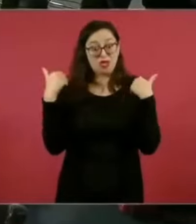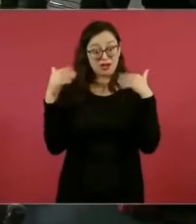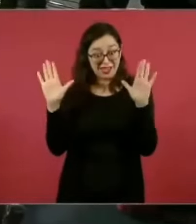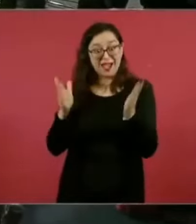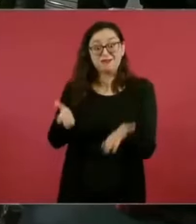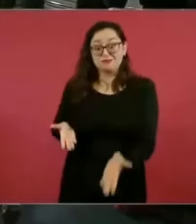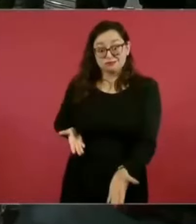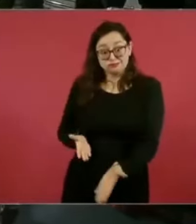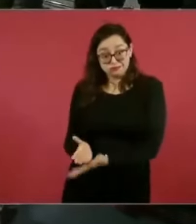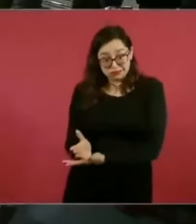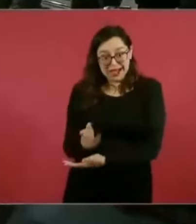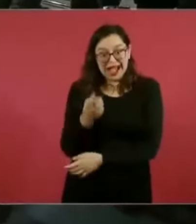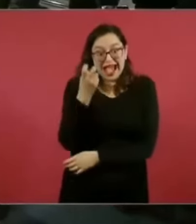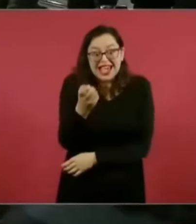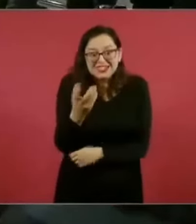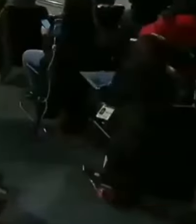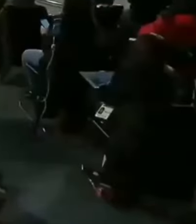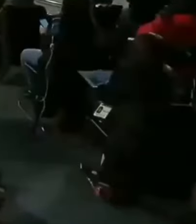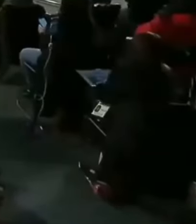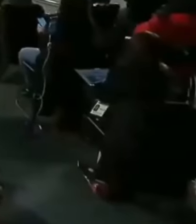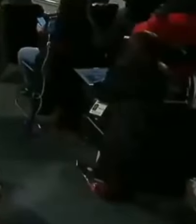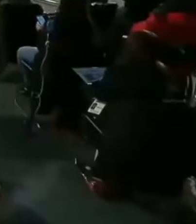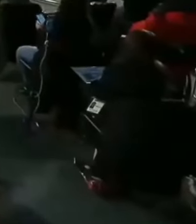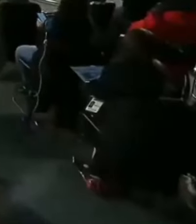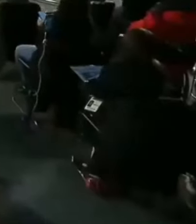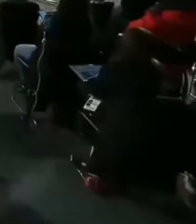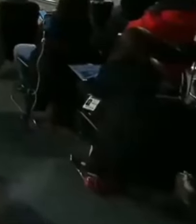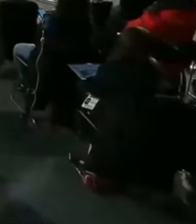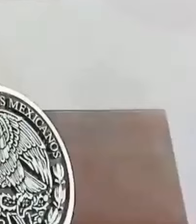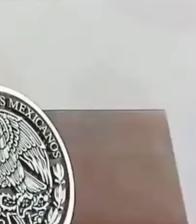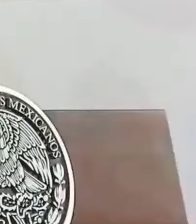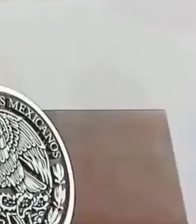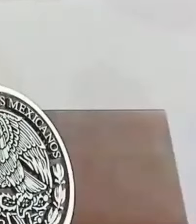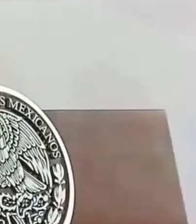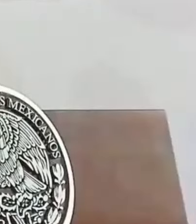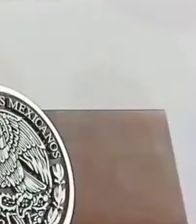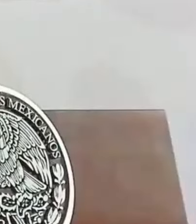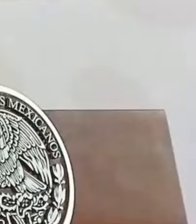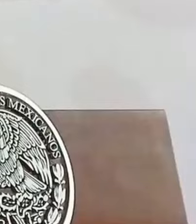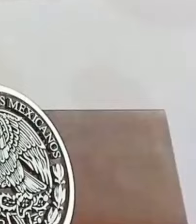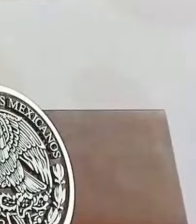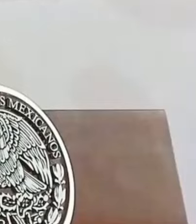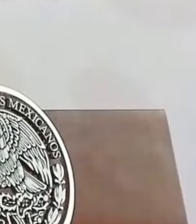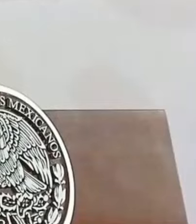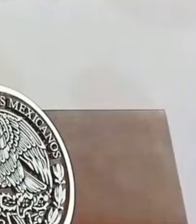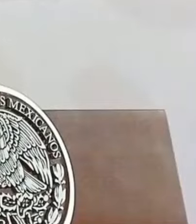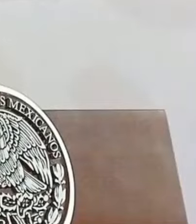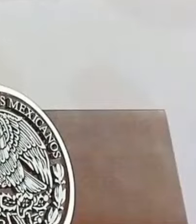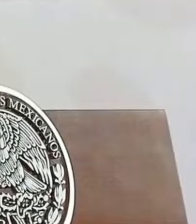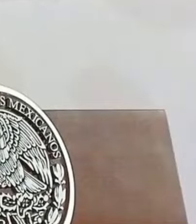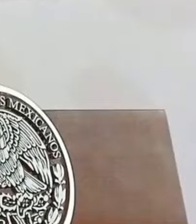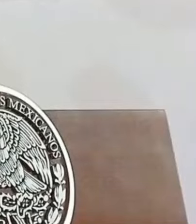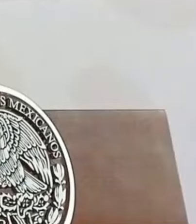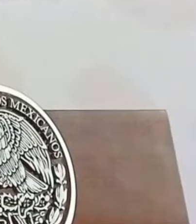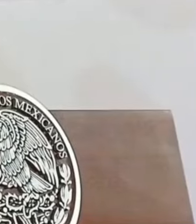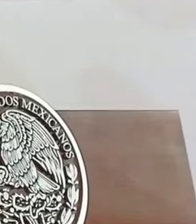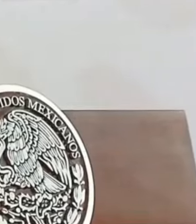lo que planteó. Entonces, cuando vi